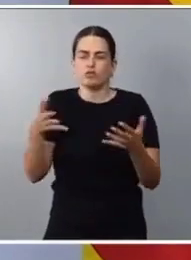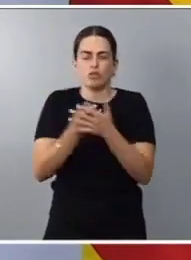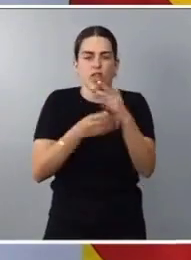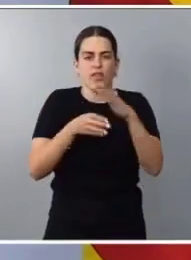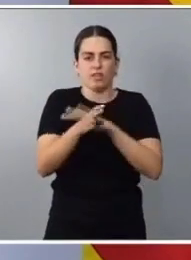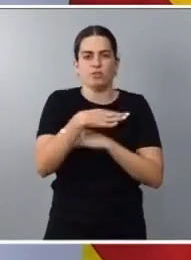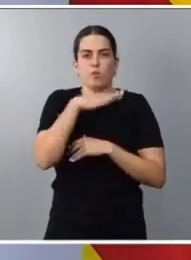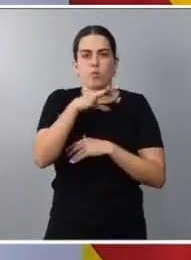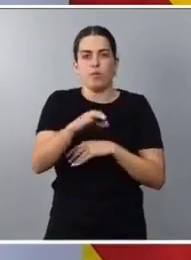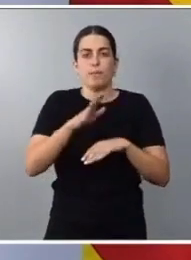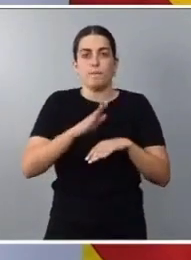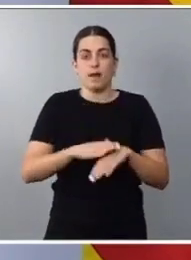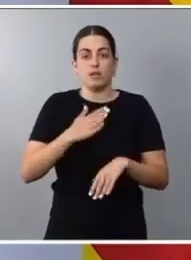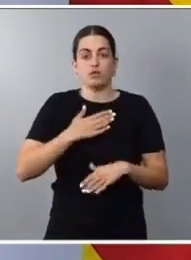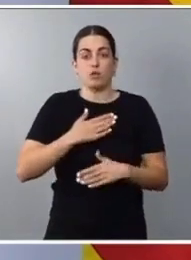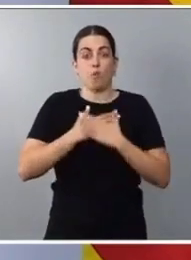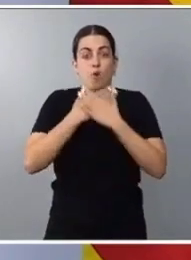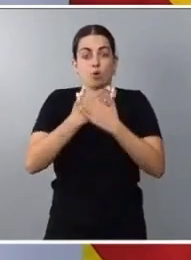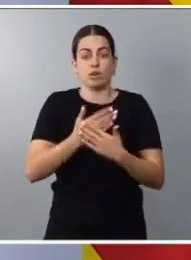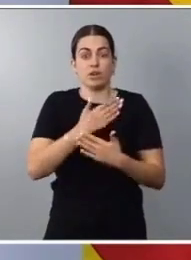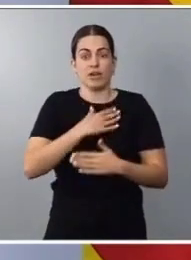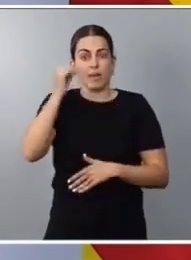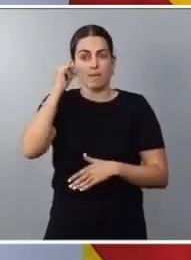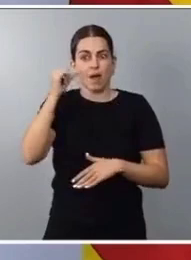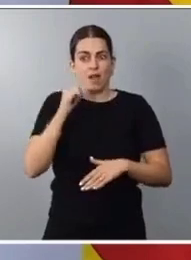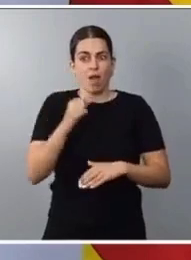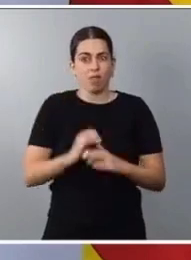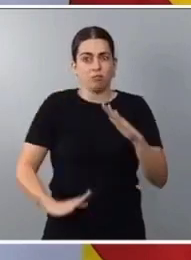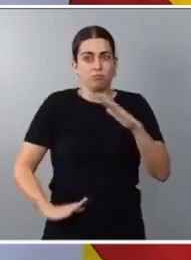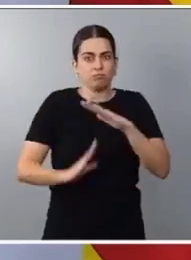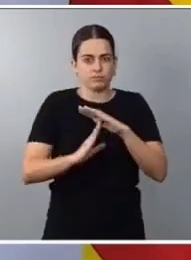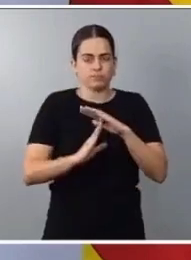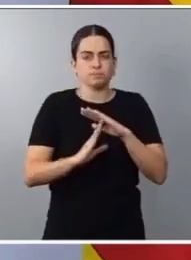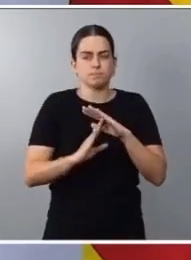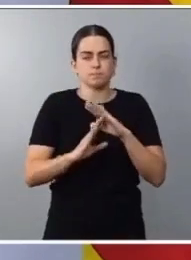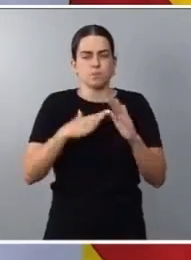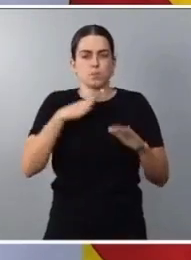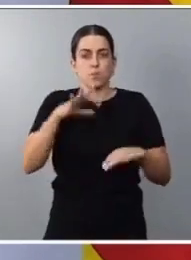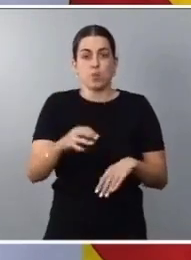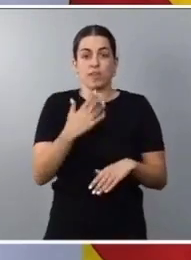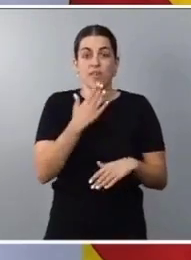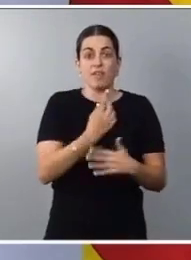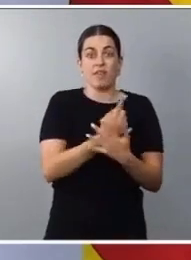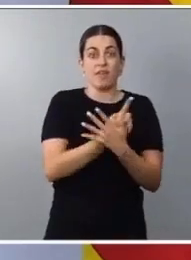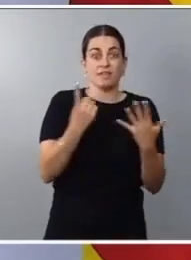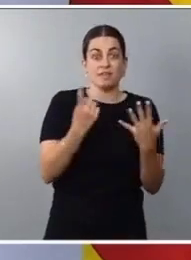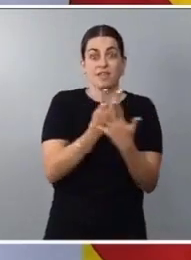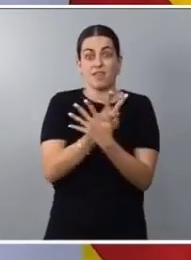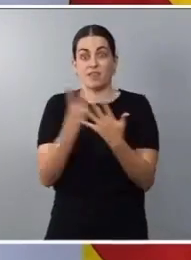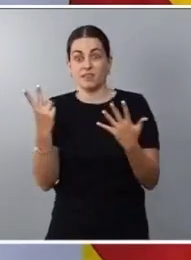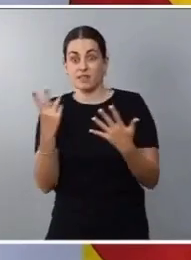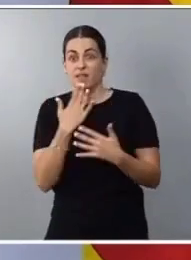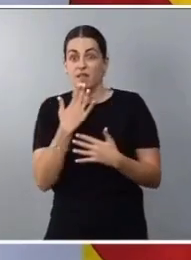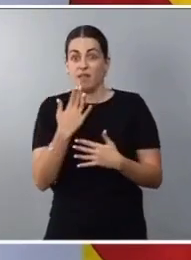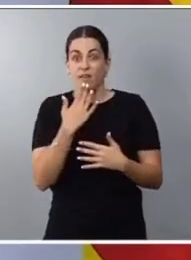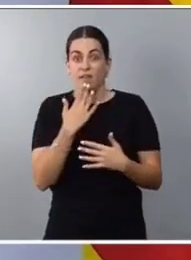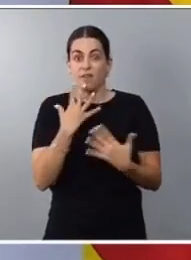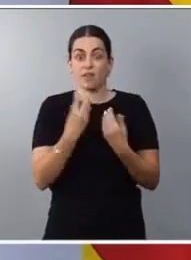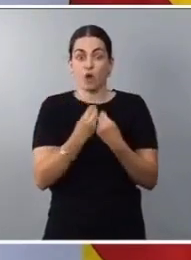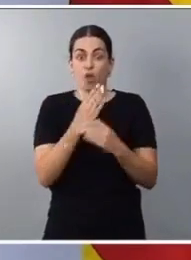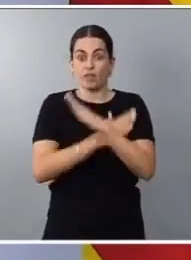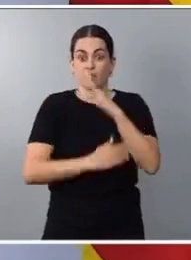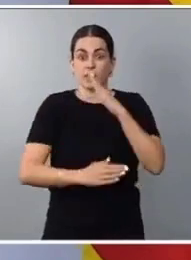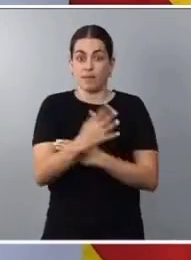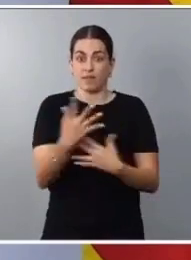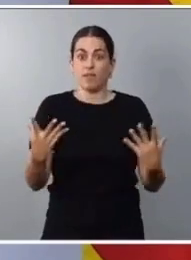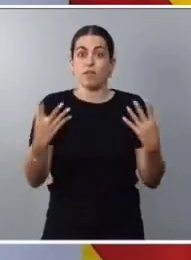interrupción voluntaria del embarazo. En primer lugar, las mujeres de 16 y 17 años y las mujeres con discapacidad podrán